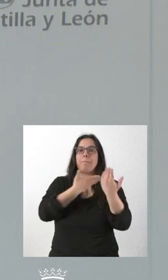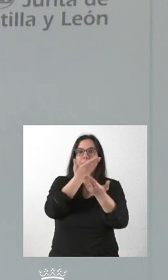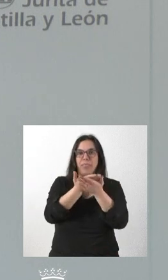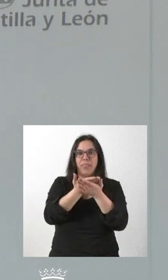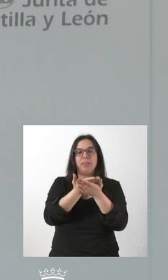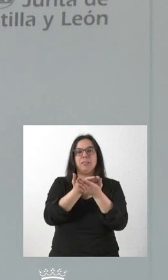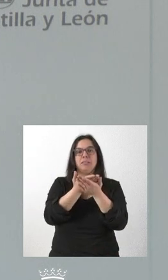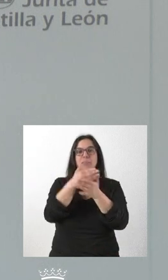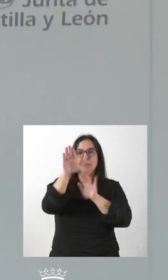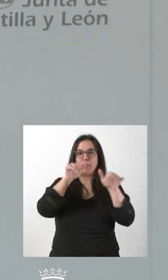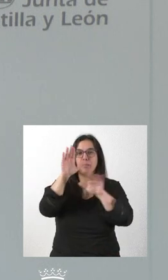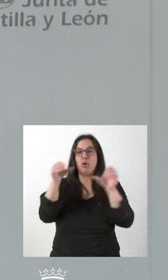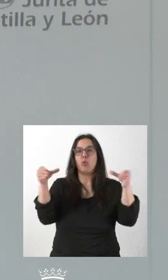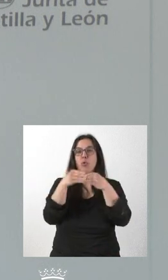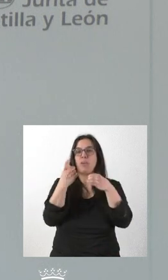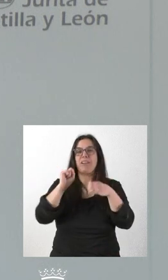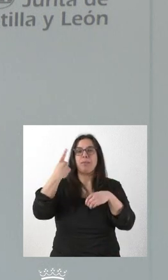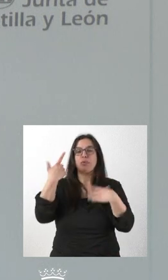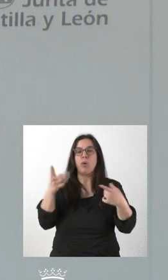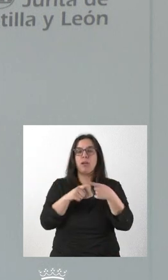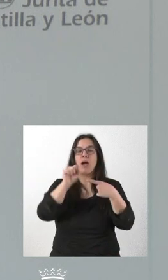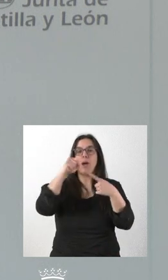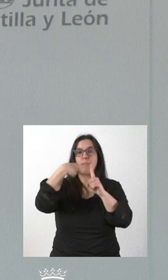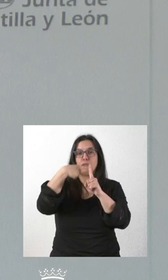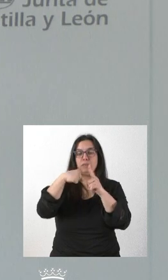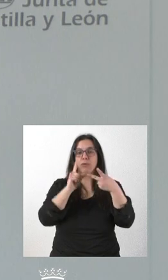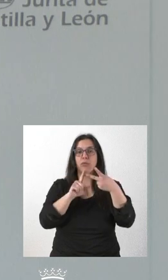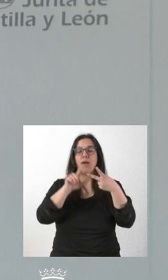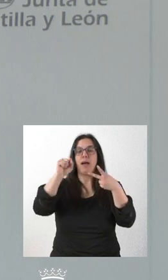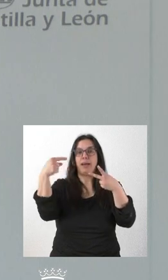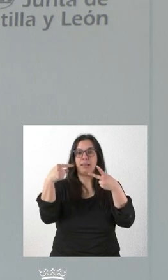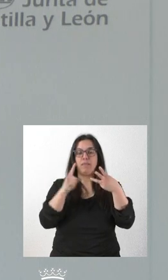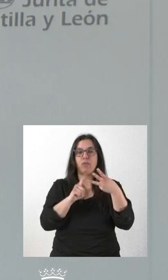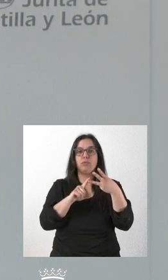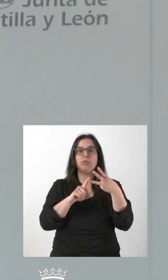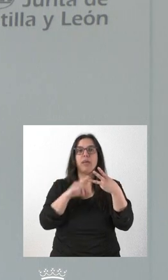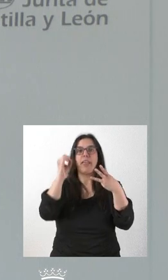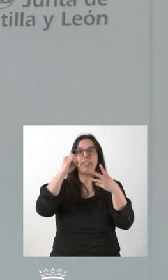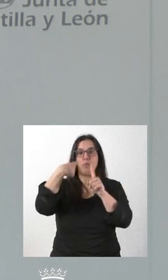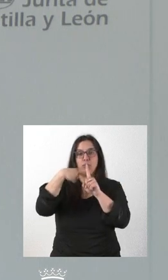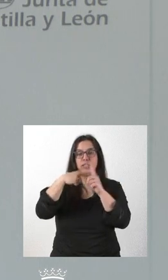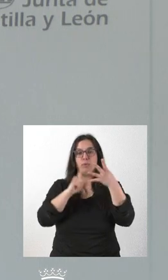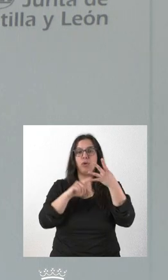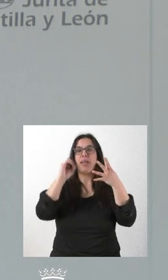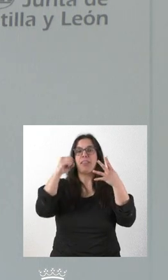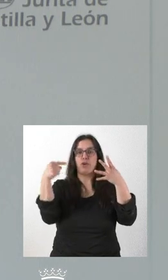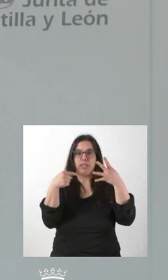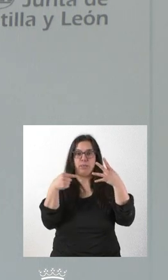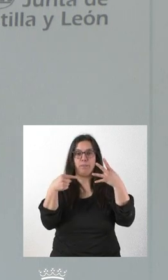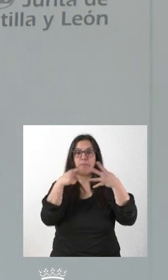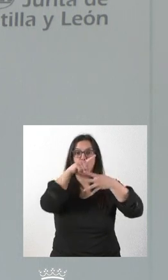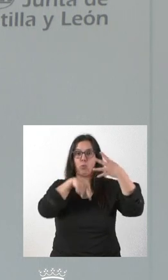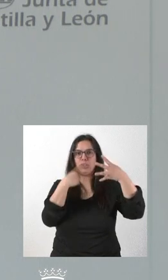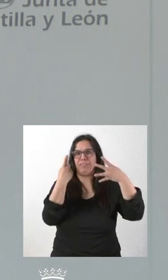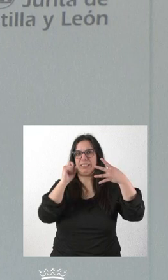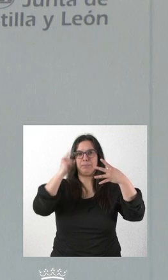especialmente en los grupos de más necesidades, que son en este momento el grupo A positivo, A negativo, cero positivo y cero negativo. Quiero,